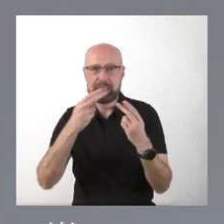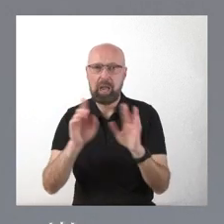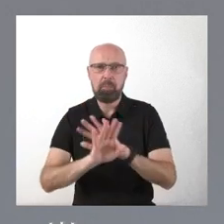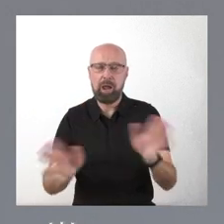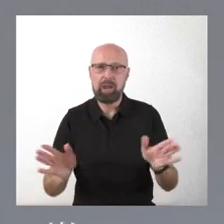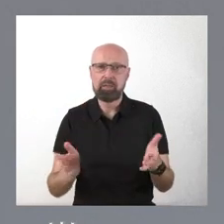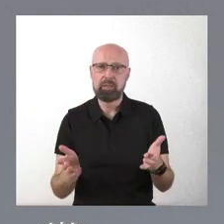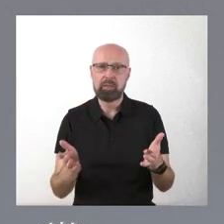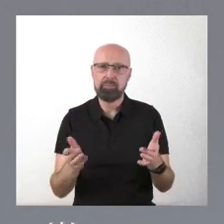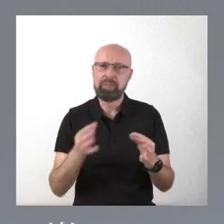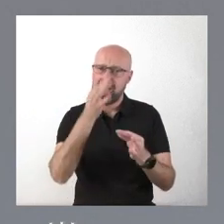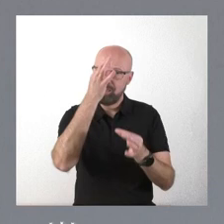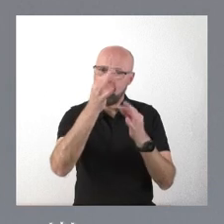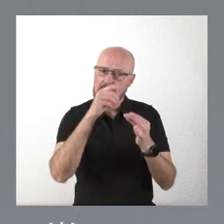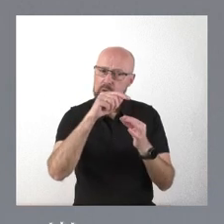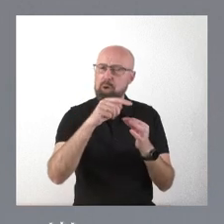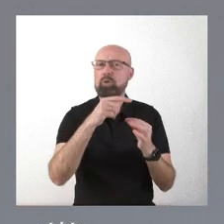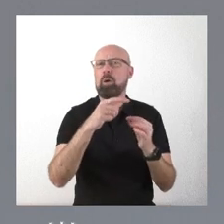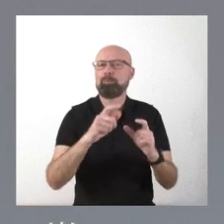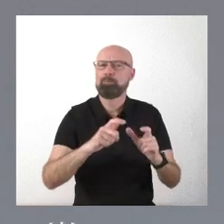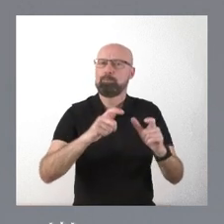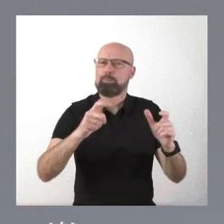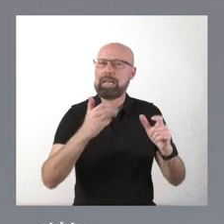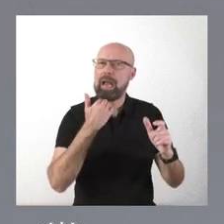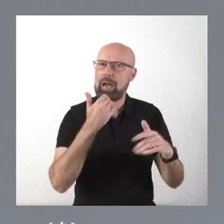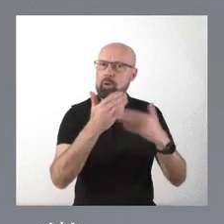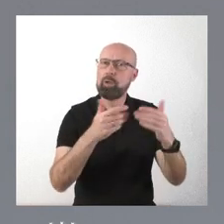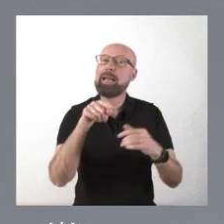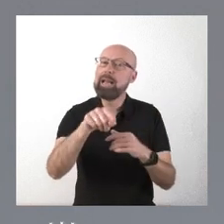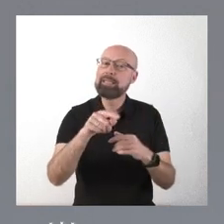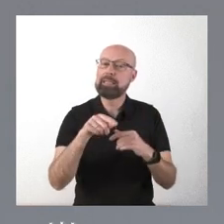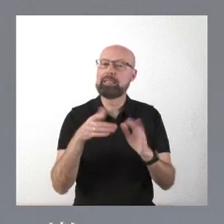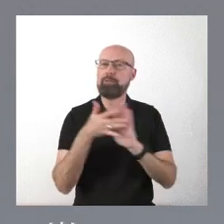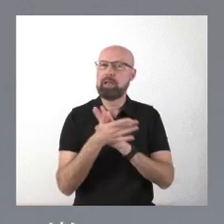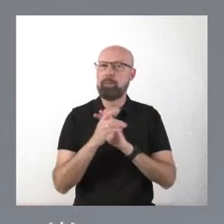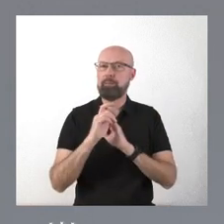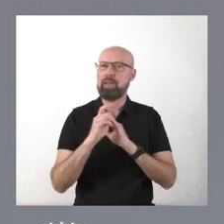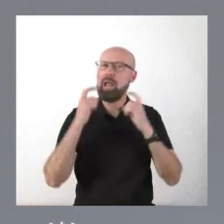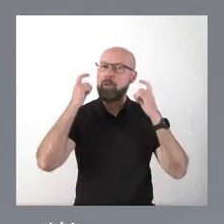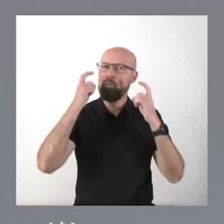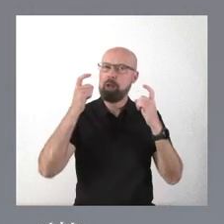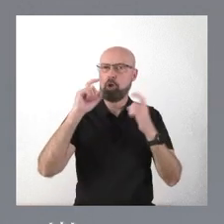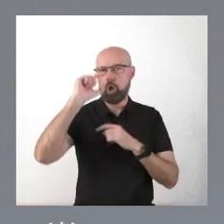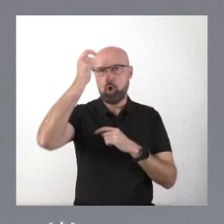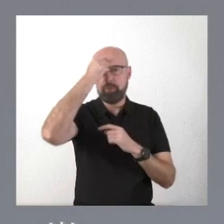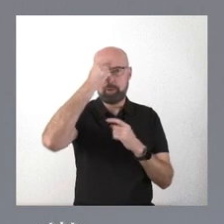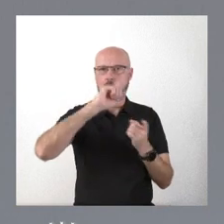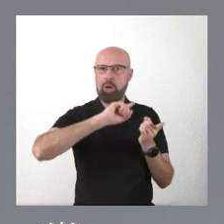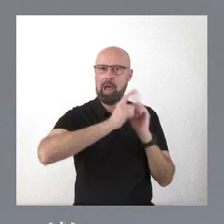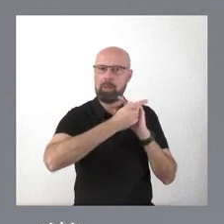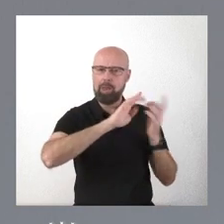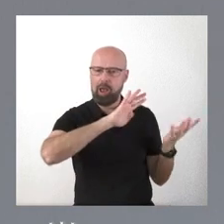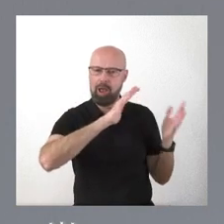Bueno, este es el esfuerzo de pasar de un concepto a otro, insistiendo en